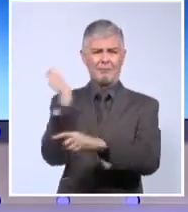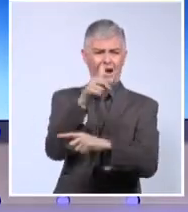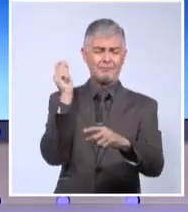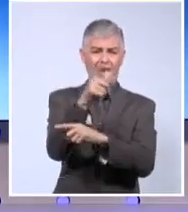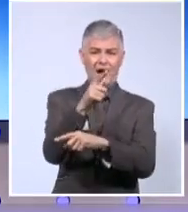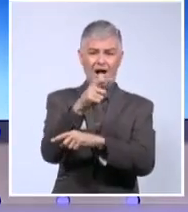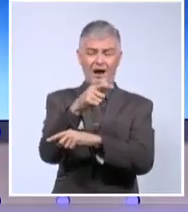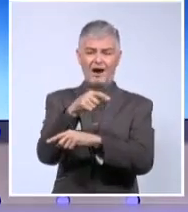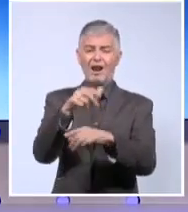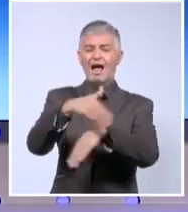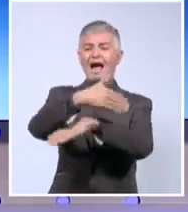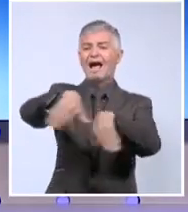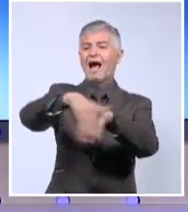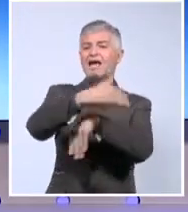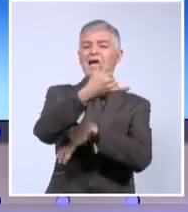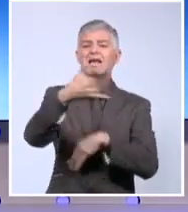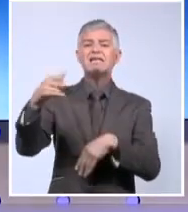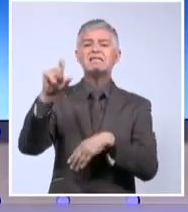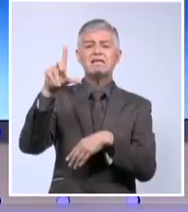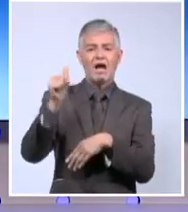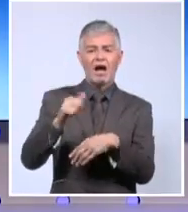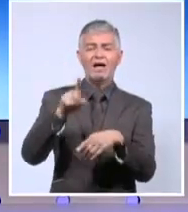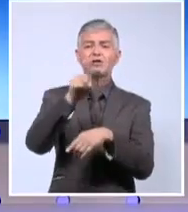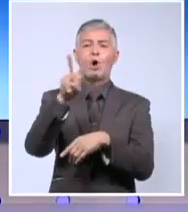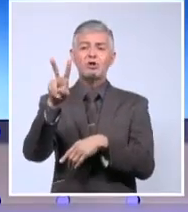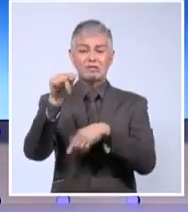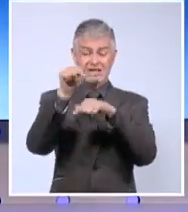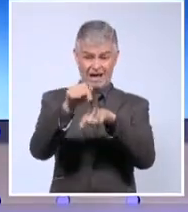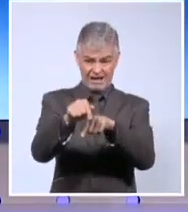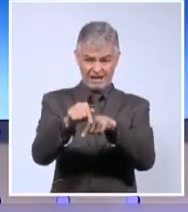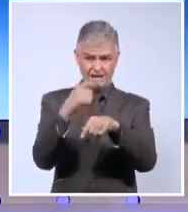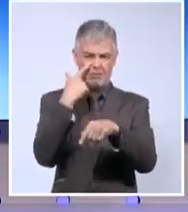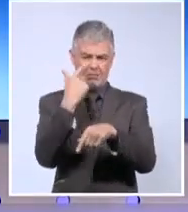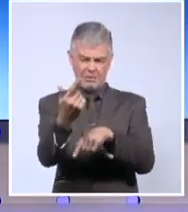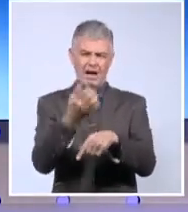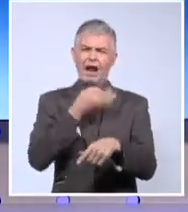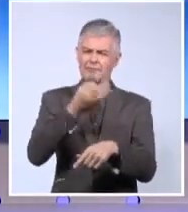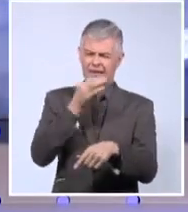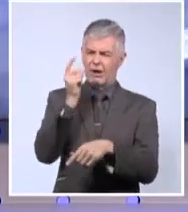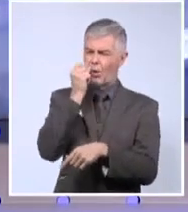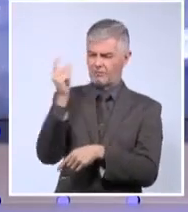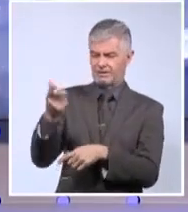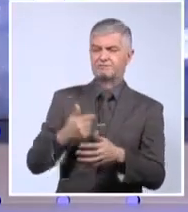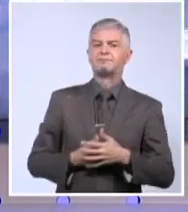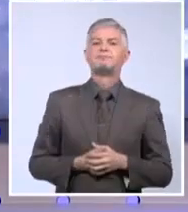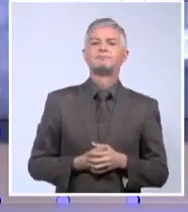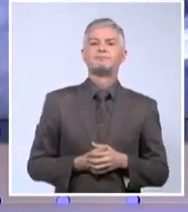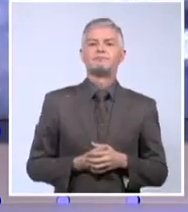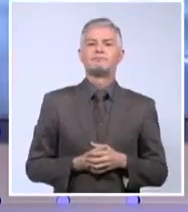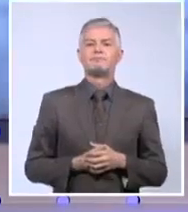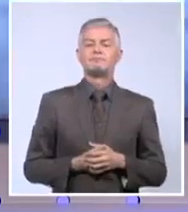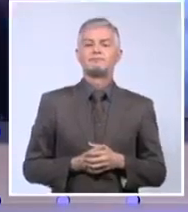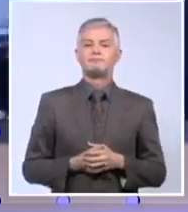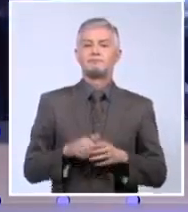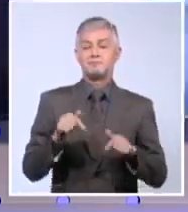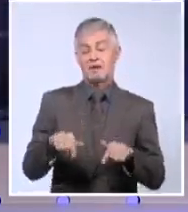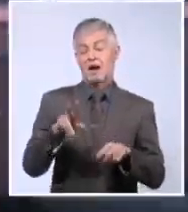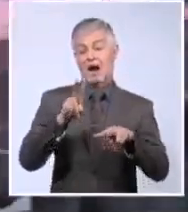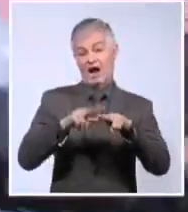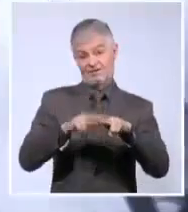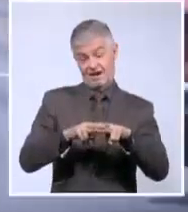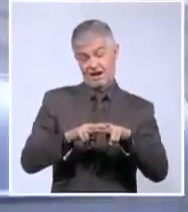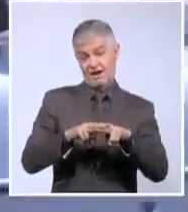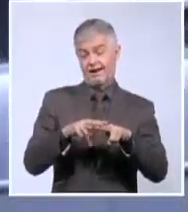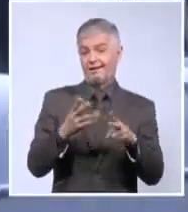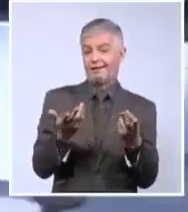Línea y 12, aquí en el Vedado Capitalino. Vamos a verlo, él nos explica todo. Adelante. Habana vive una normalidad distinta al